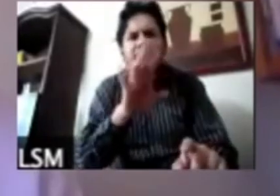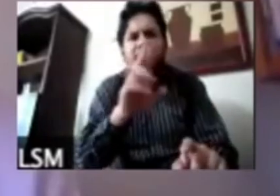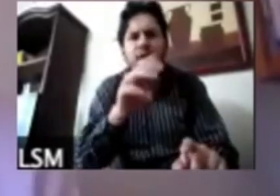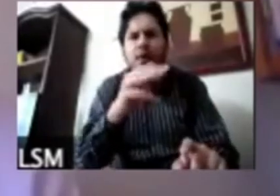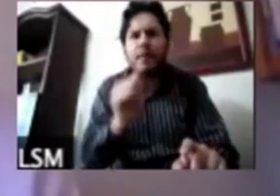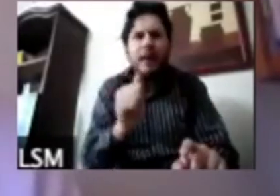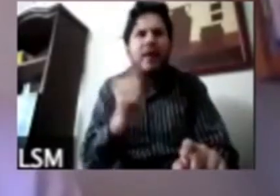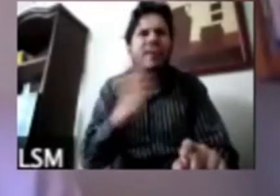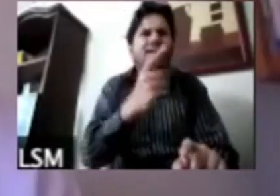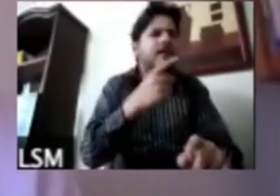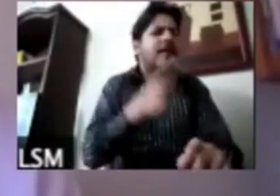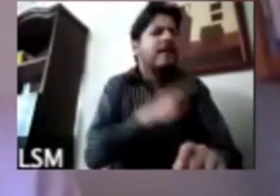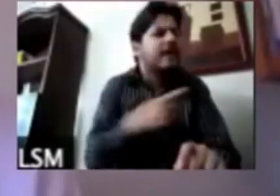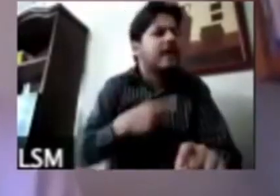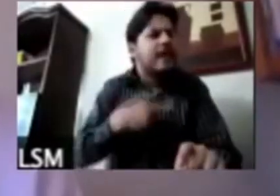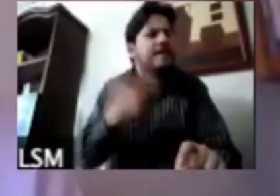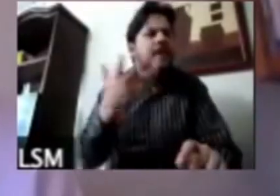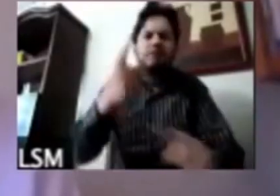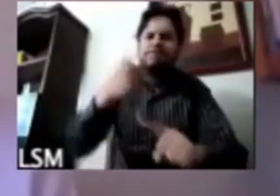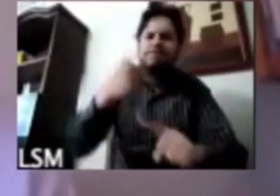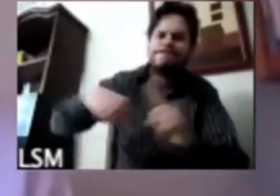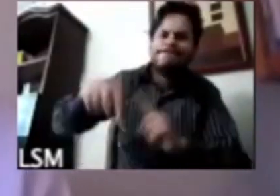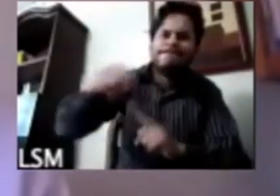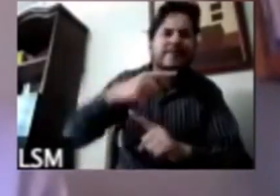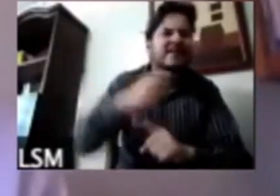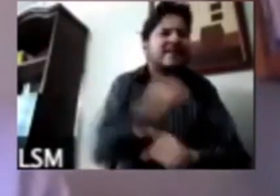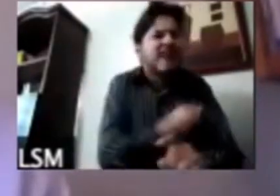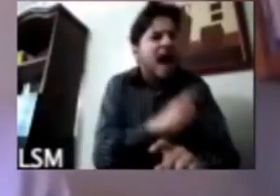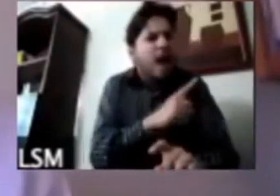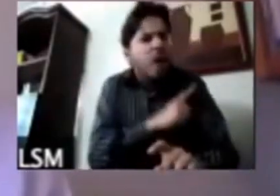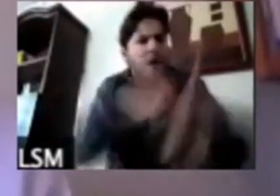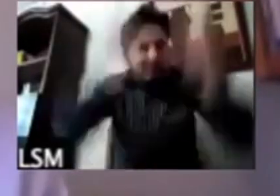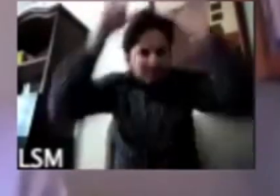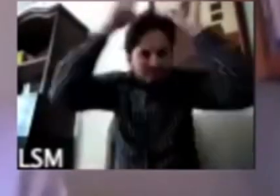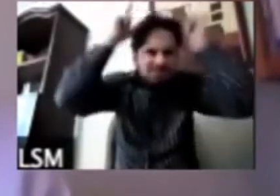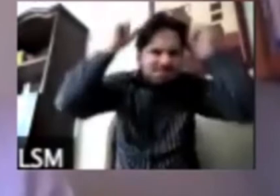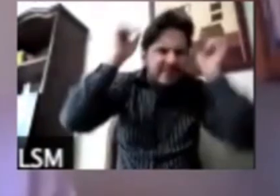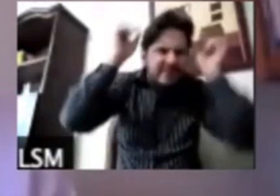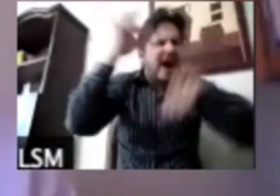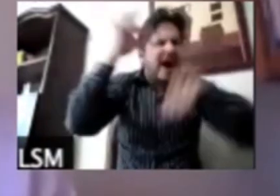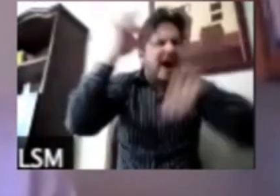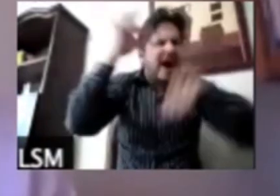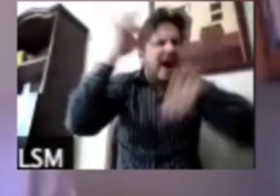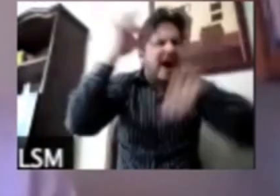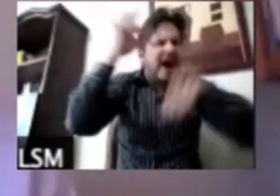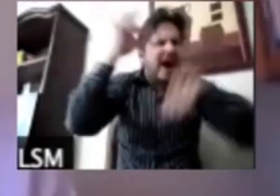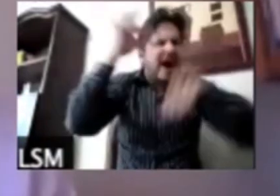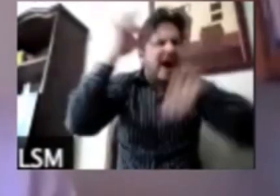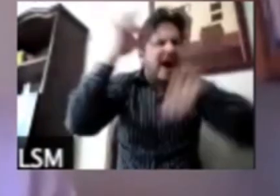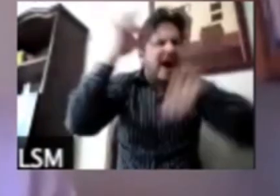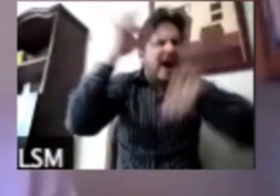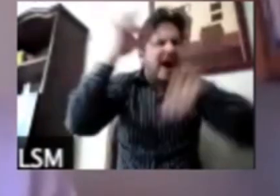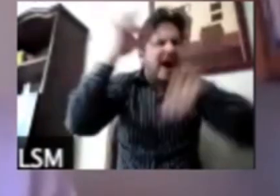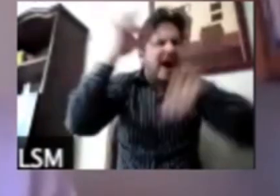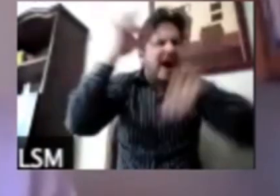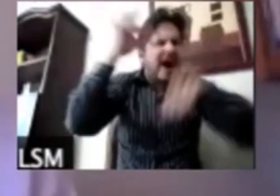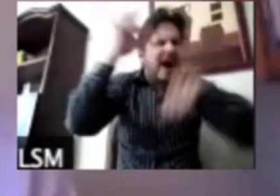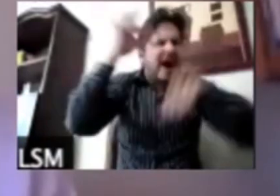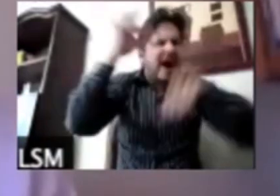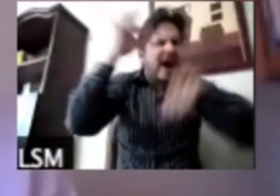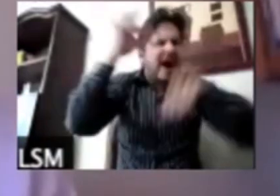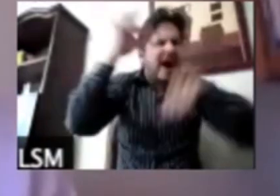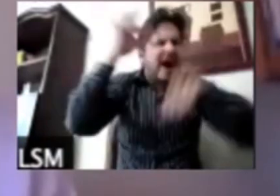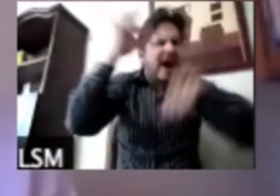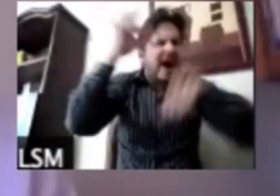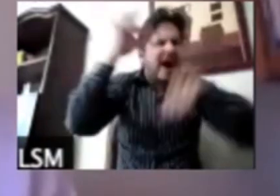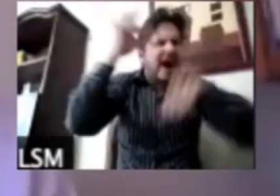del sistema de salud el sistema de salud ha sido pues realmente una de estas cosas que están ahí presentes